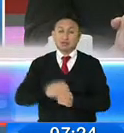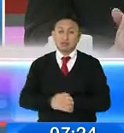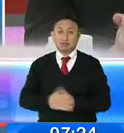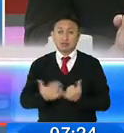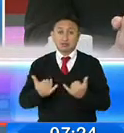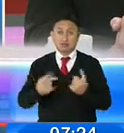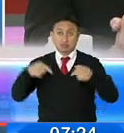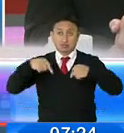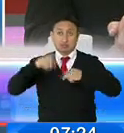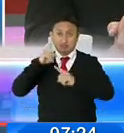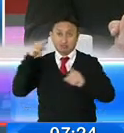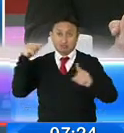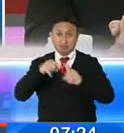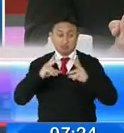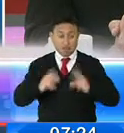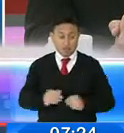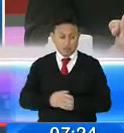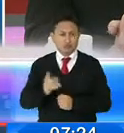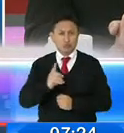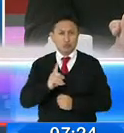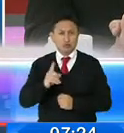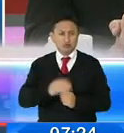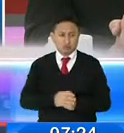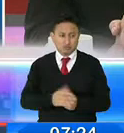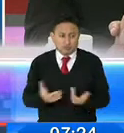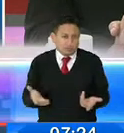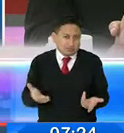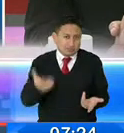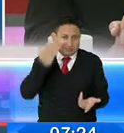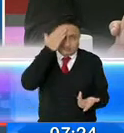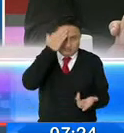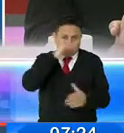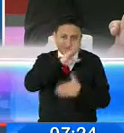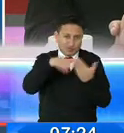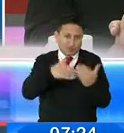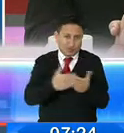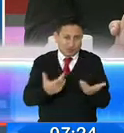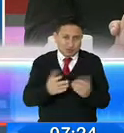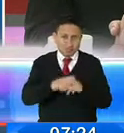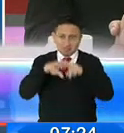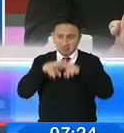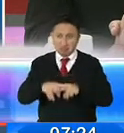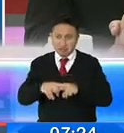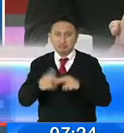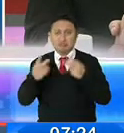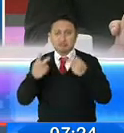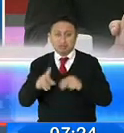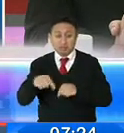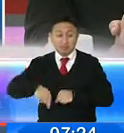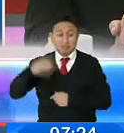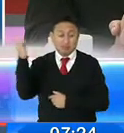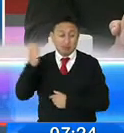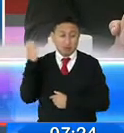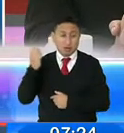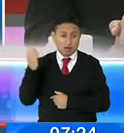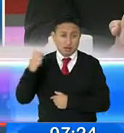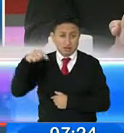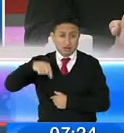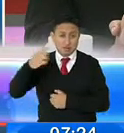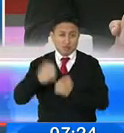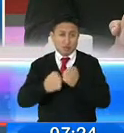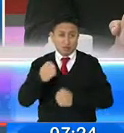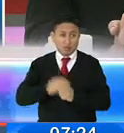repercusiones directas en la salud, Roberto. Para nadie es ajeno verificar que también esta emergencia ha generado